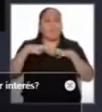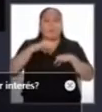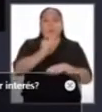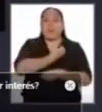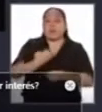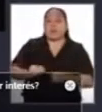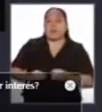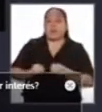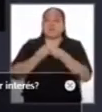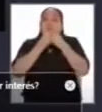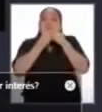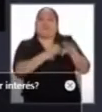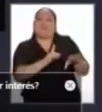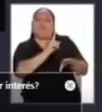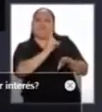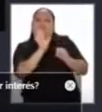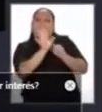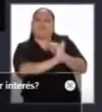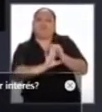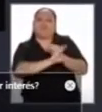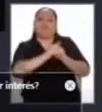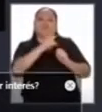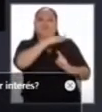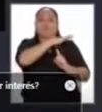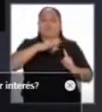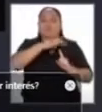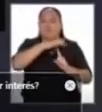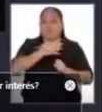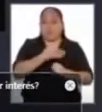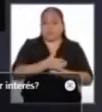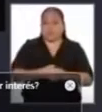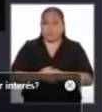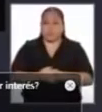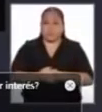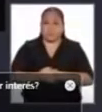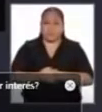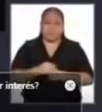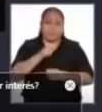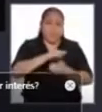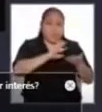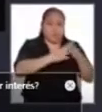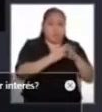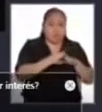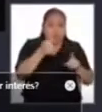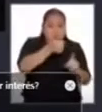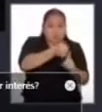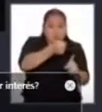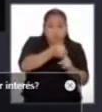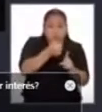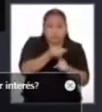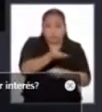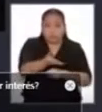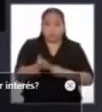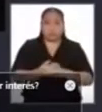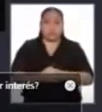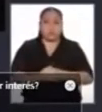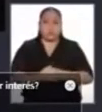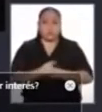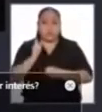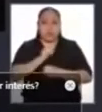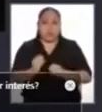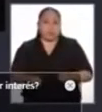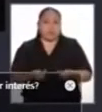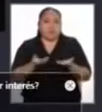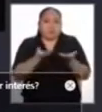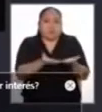abandone la protección del medio ambiente, de los pueblos originarios, que no